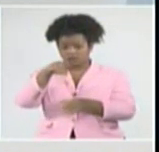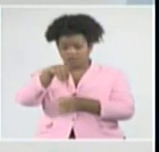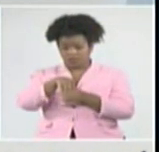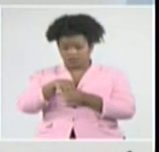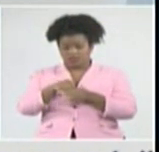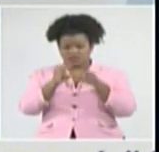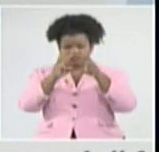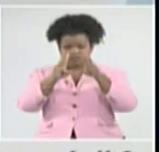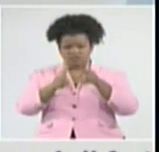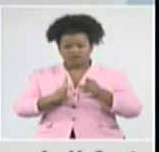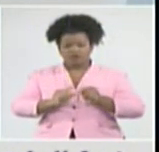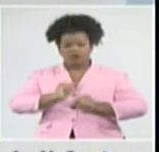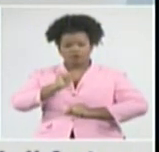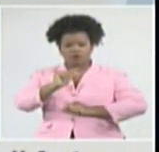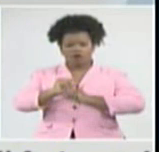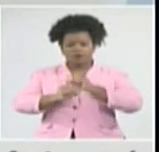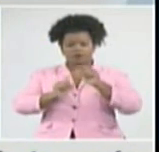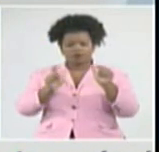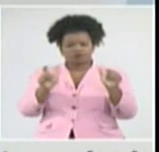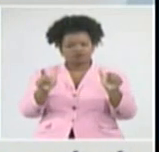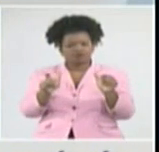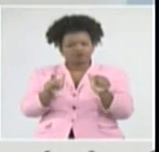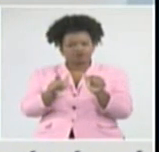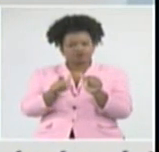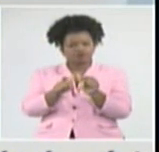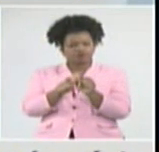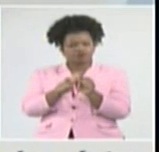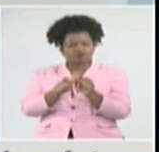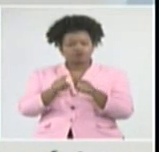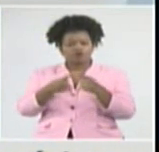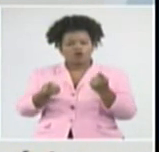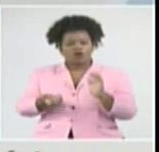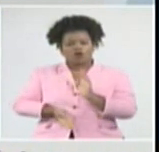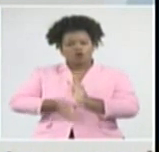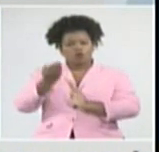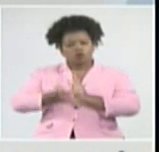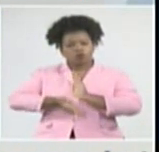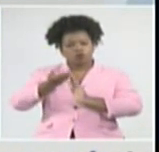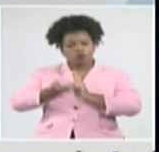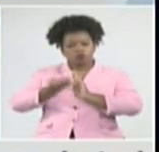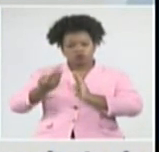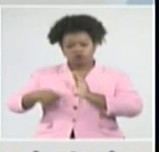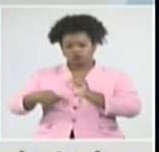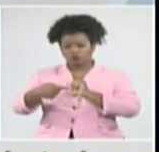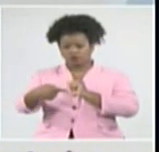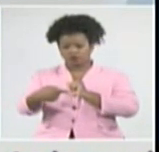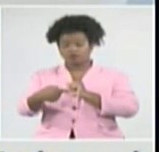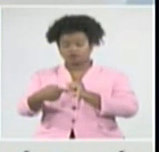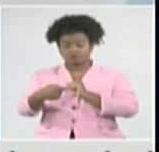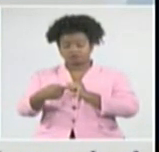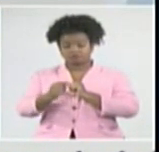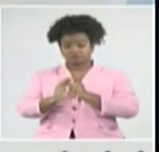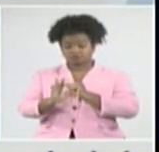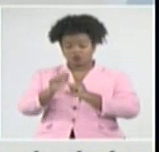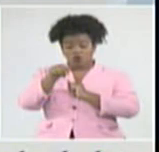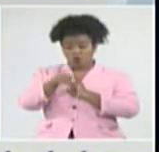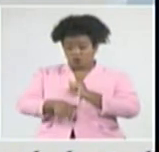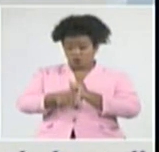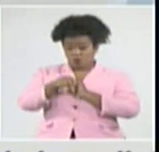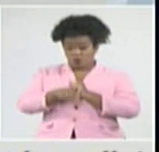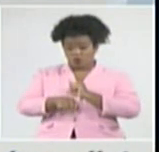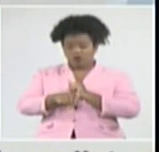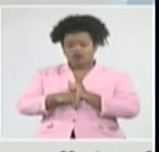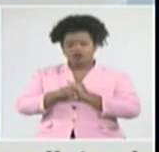bajando al tener más altas que los diagnosticados. Y que en el día de hoy son 1